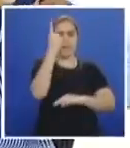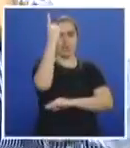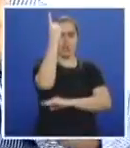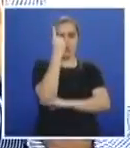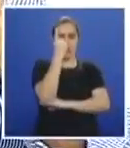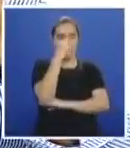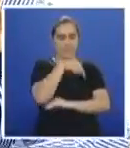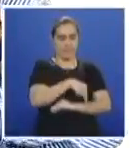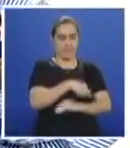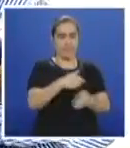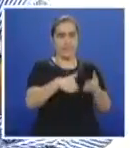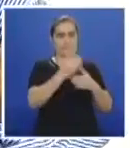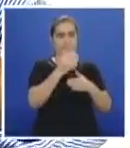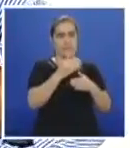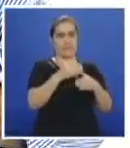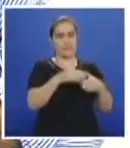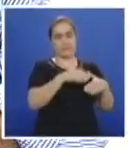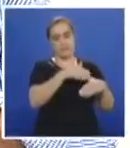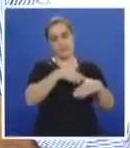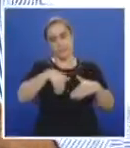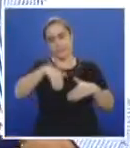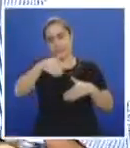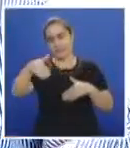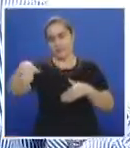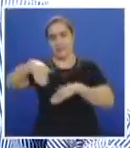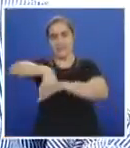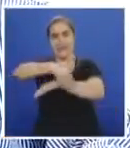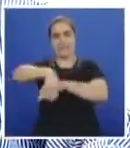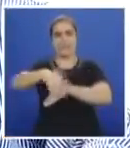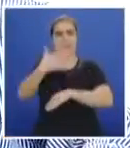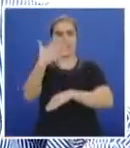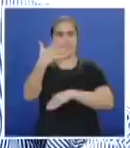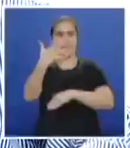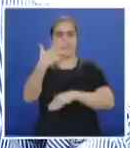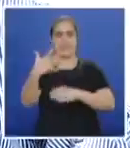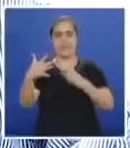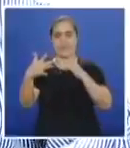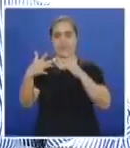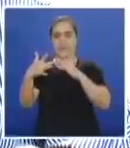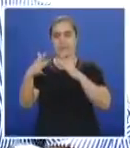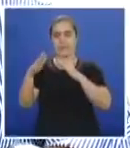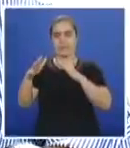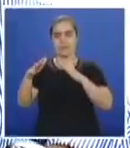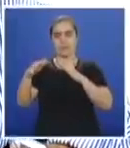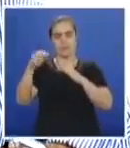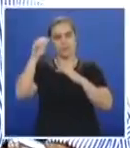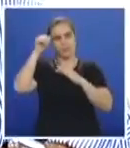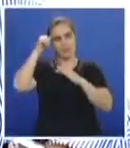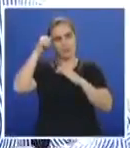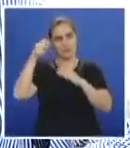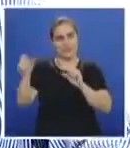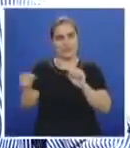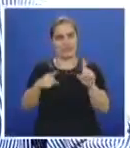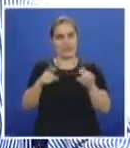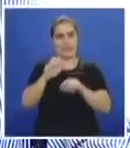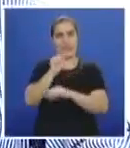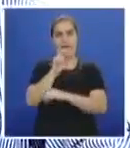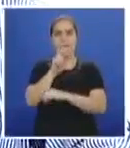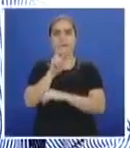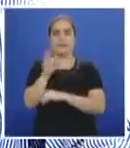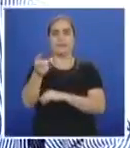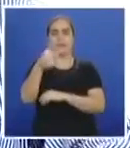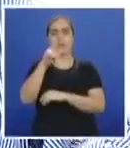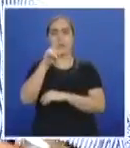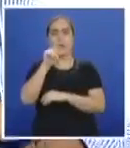Cali y va a tomar toda la quinta para conectar con la ciclorruta que está en la avenida Guadalupe.